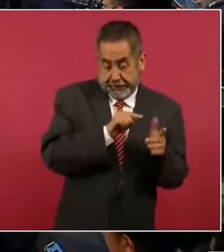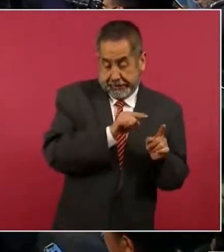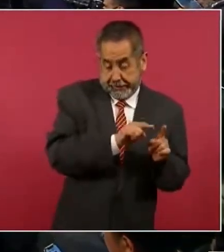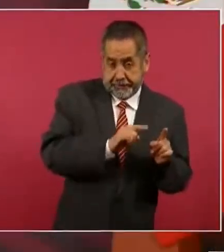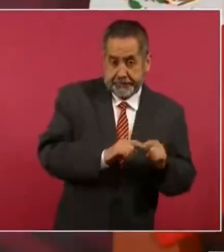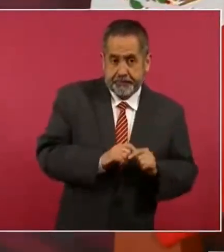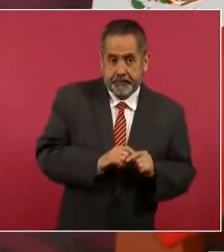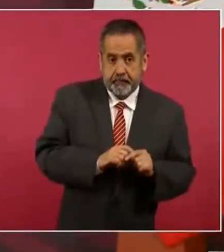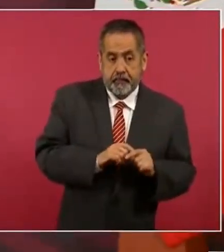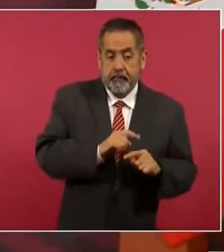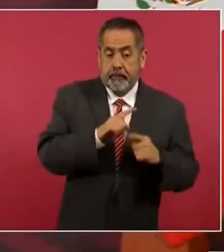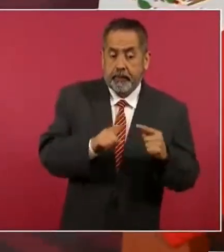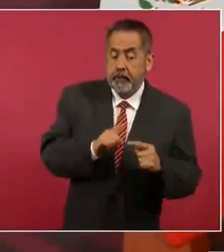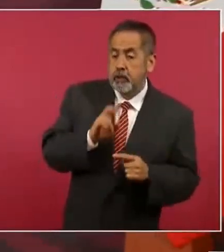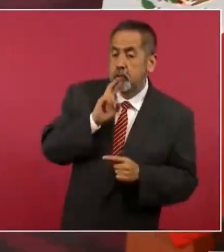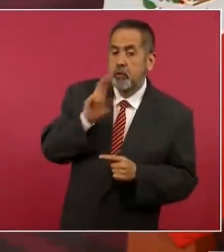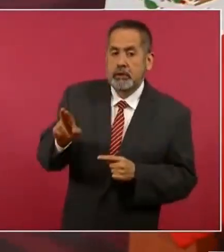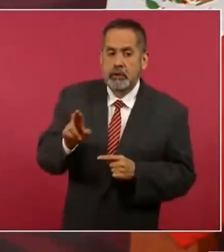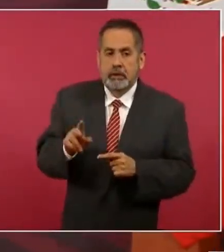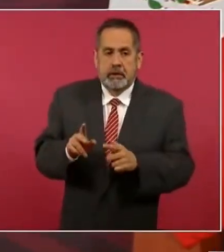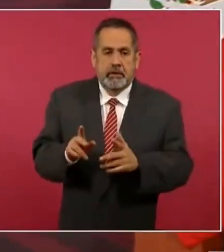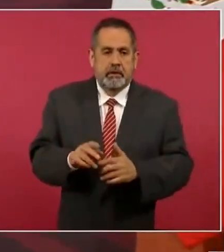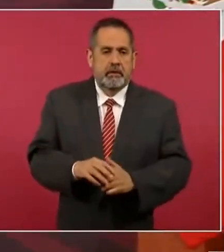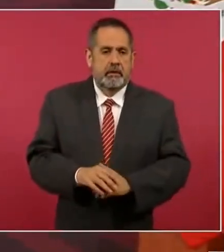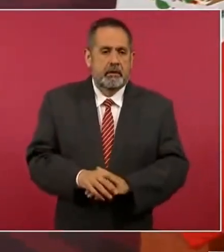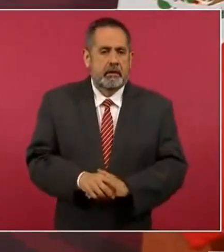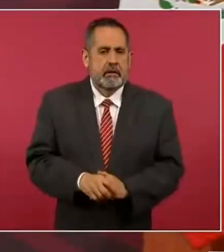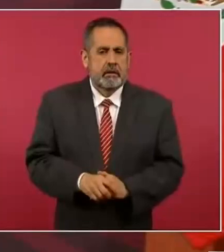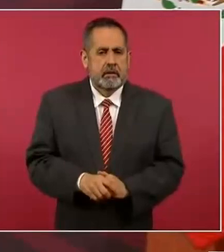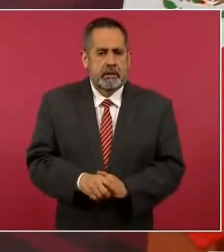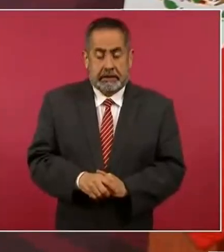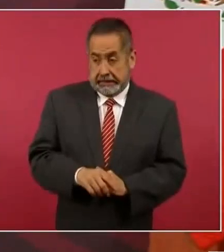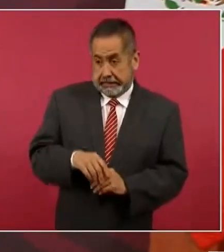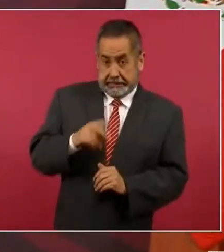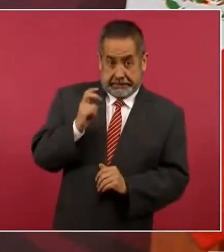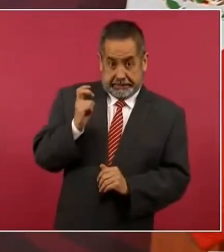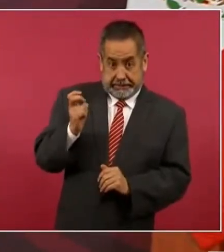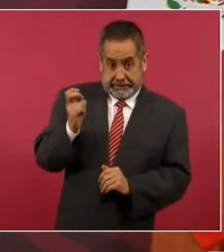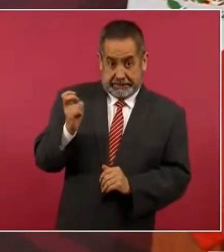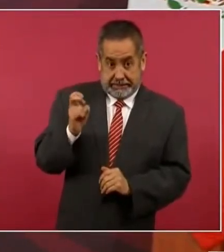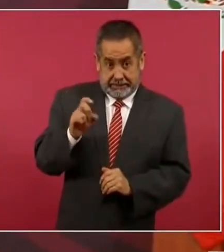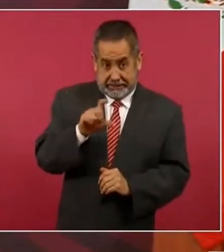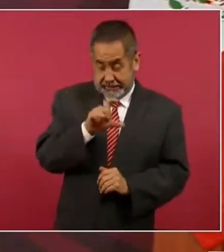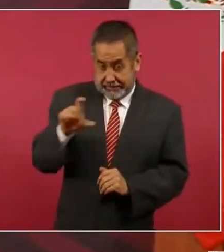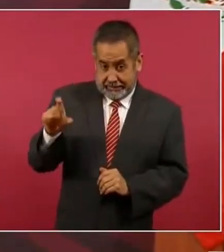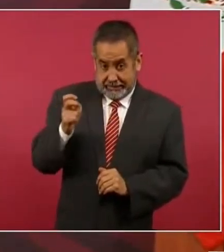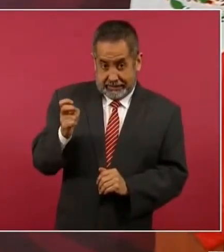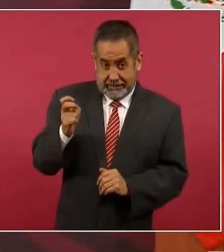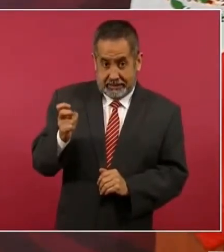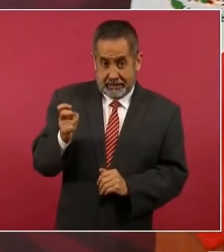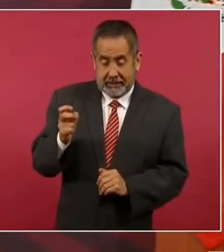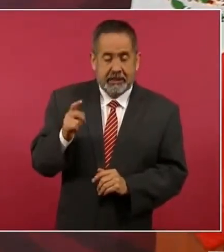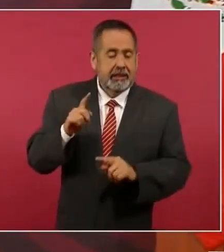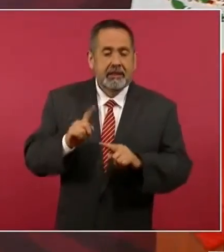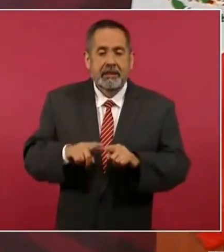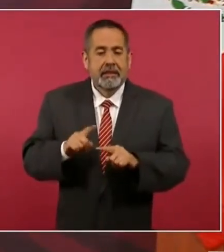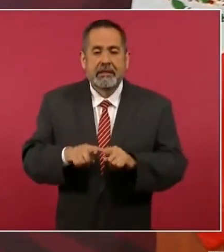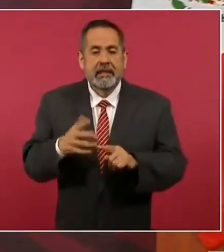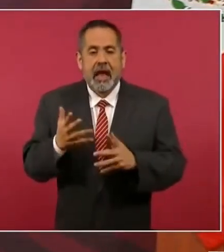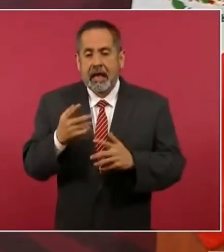contesta diciendo que eso es producto